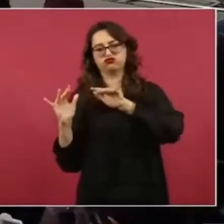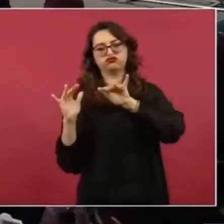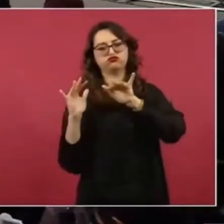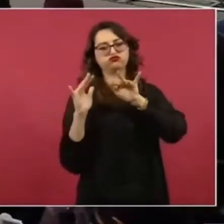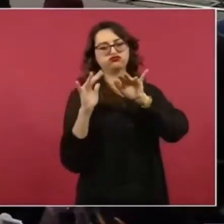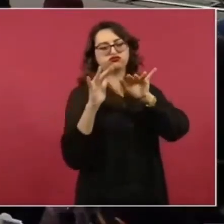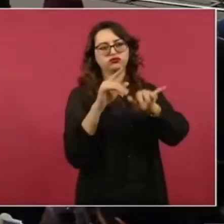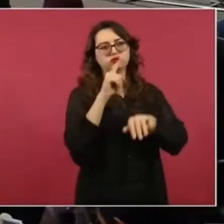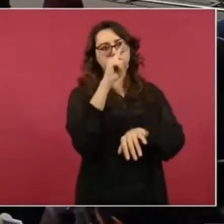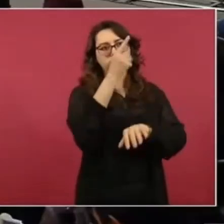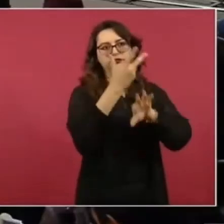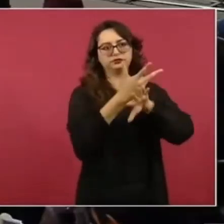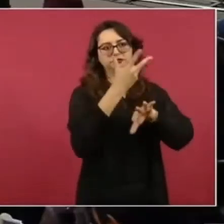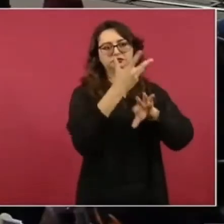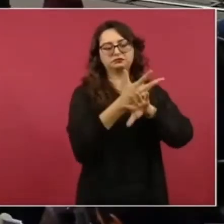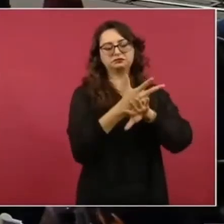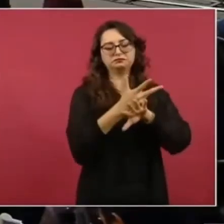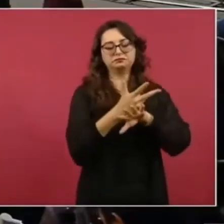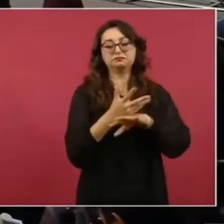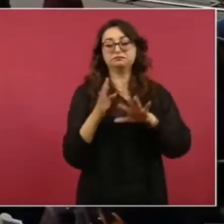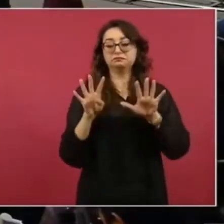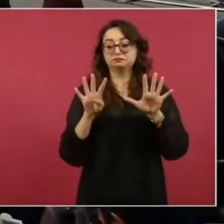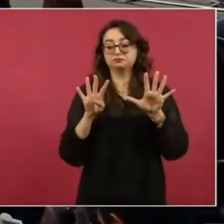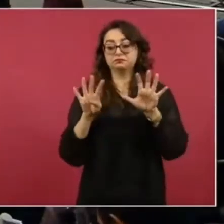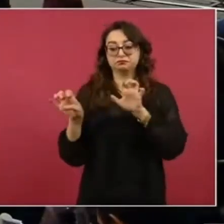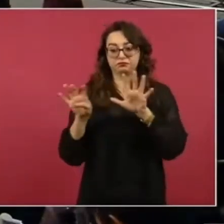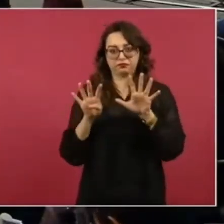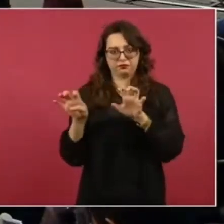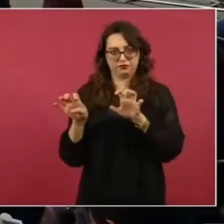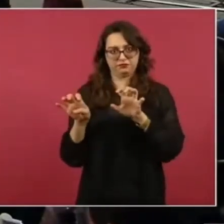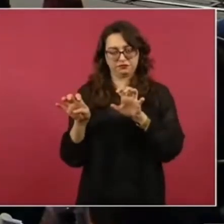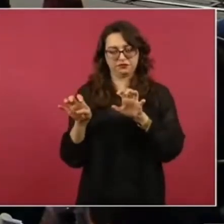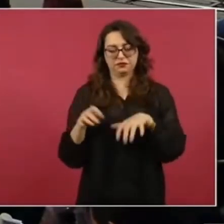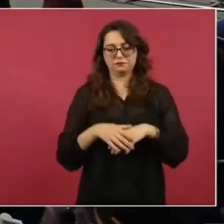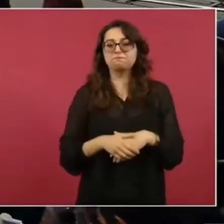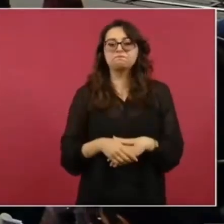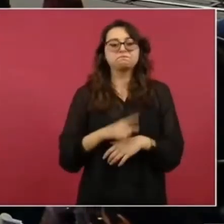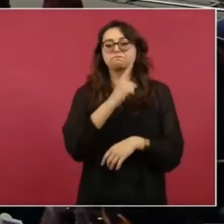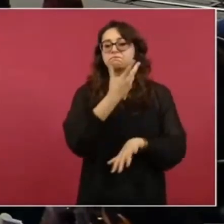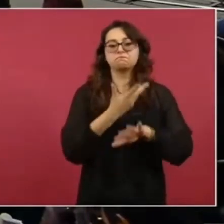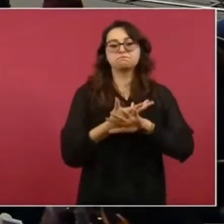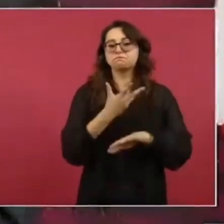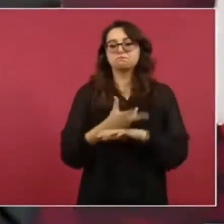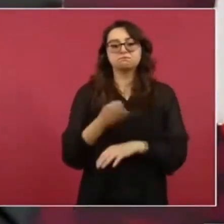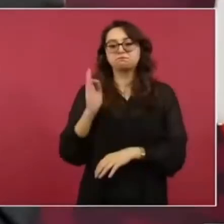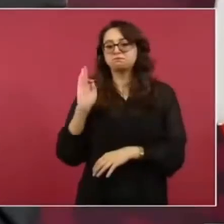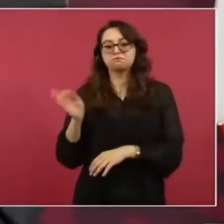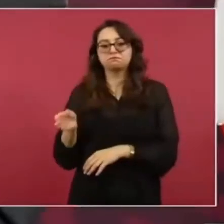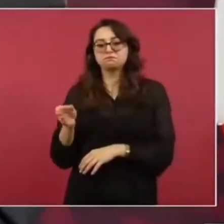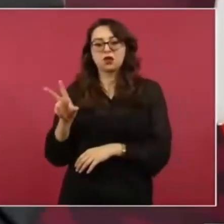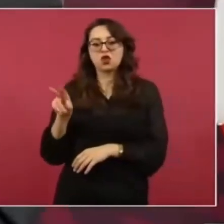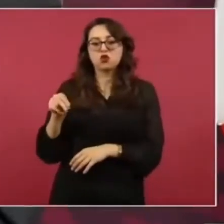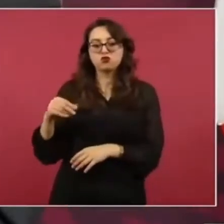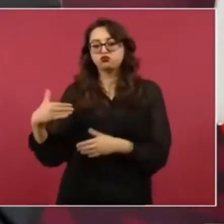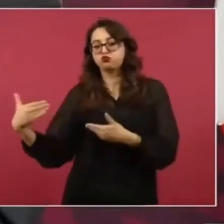No, ¿por qué no se busca un acuerdo con Venezuela?